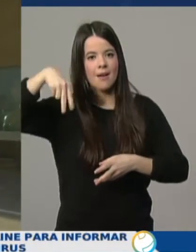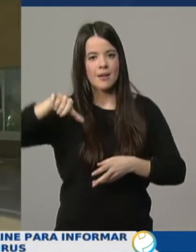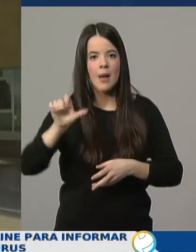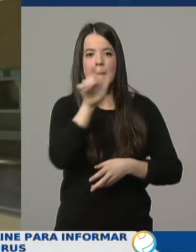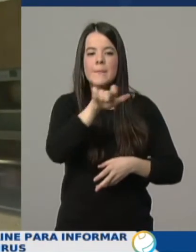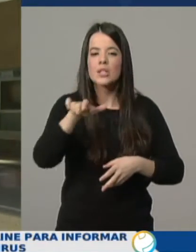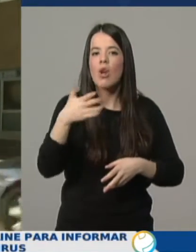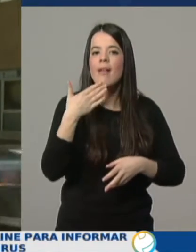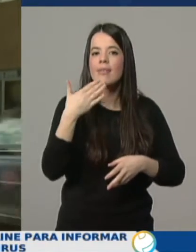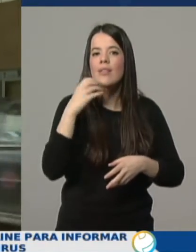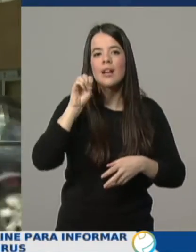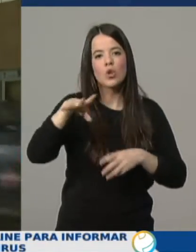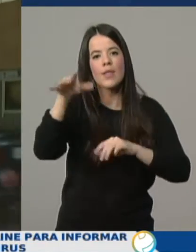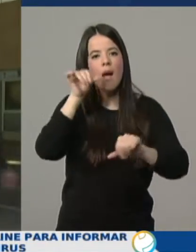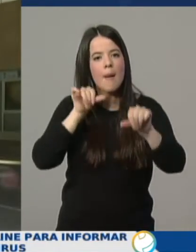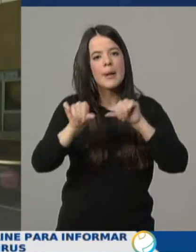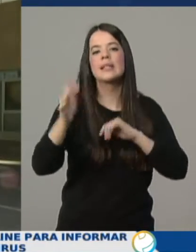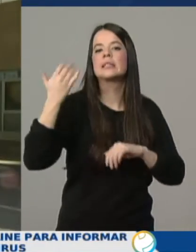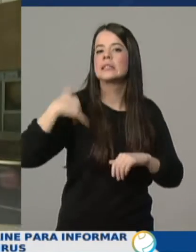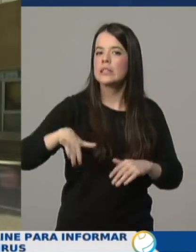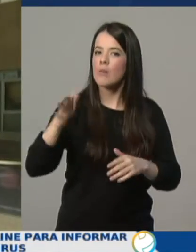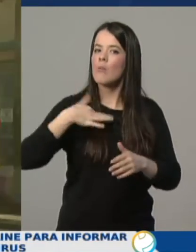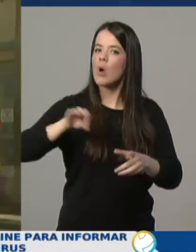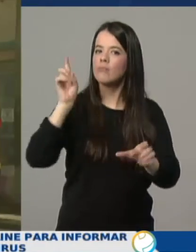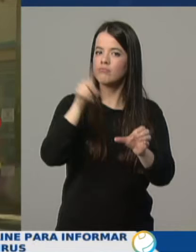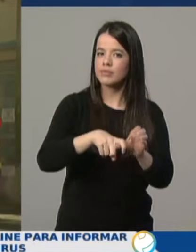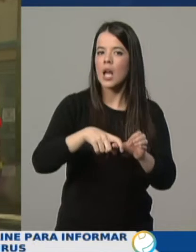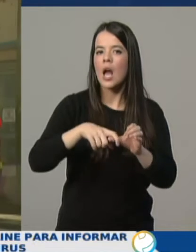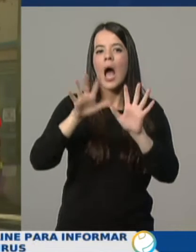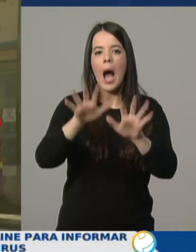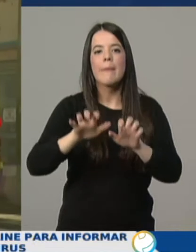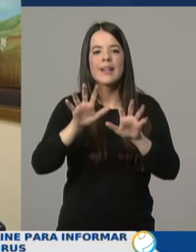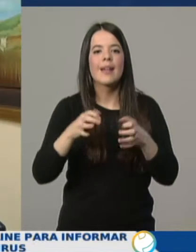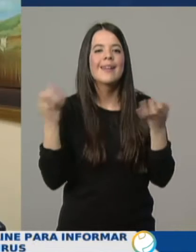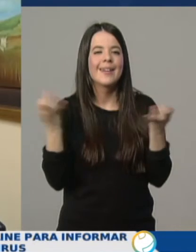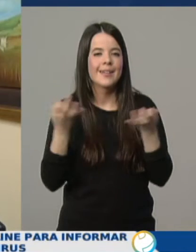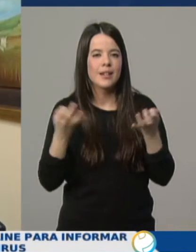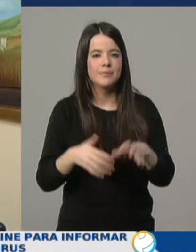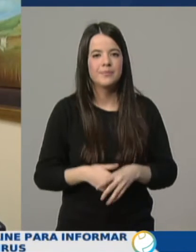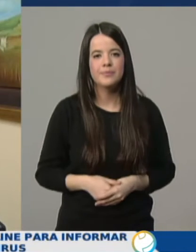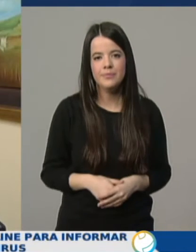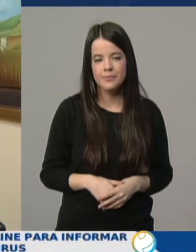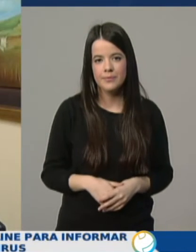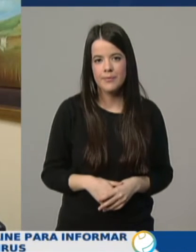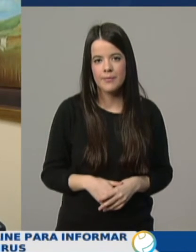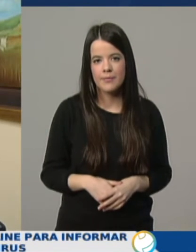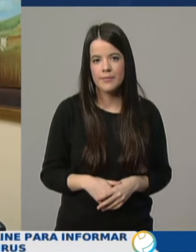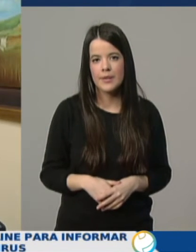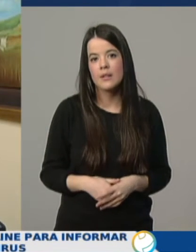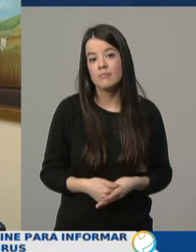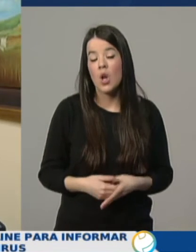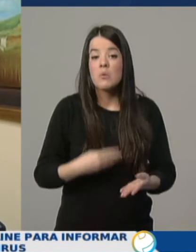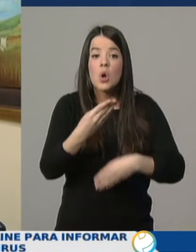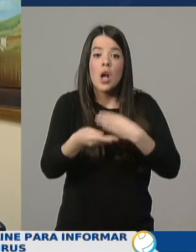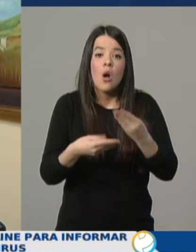los 14 años en adelante. ¿Qué aprenderemos? Nos lo cuenta Pedro Vidal. Bueno, hemos hecho un curso bastante